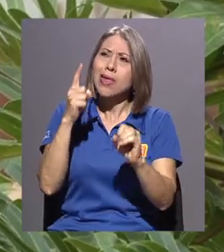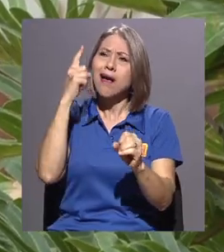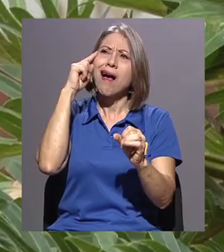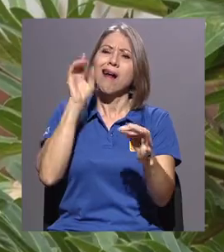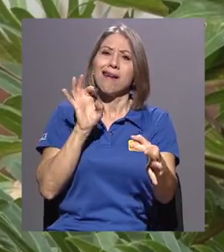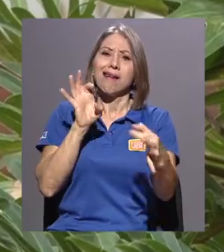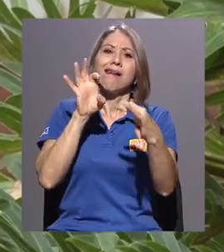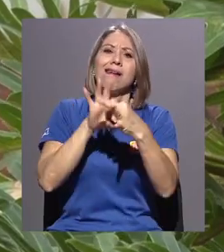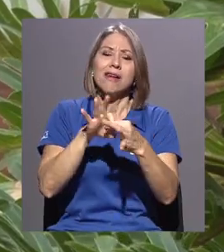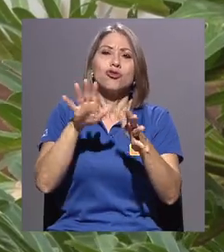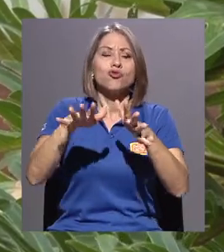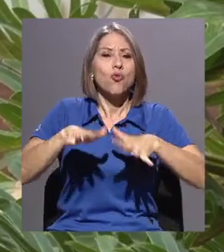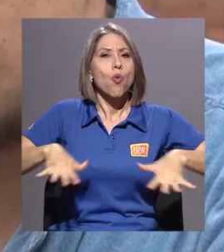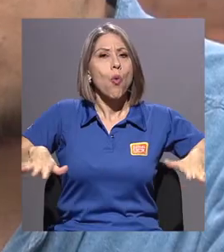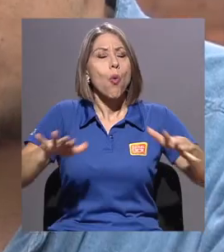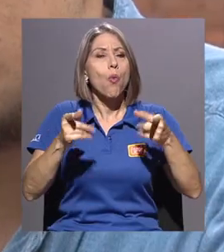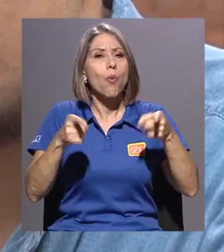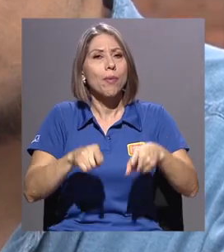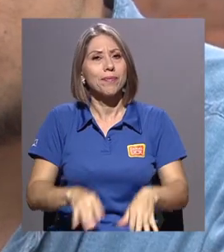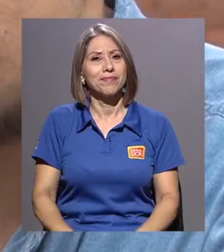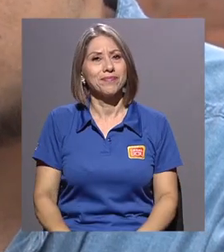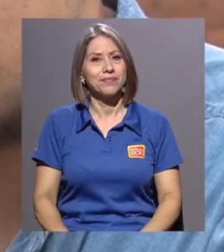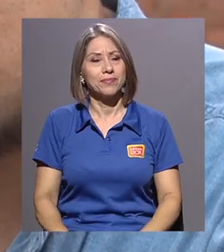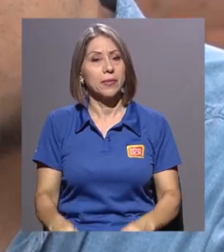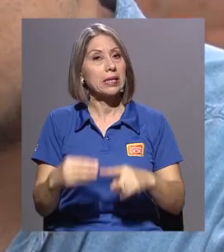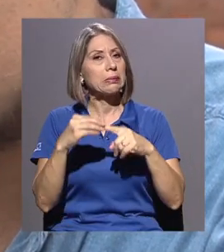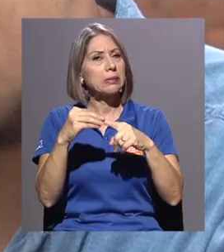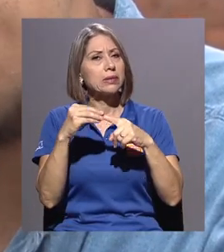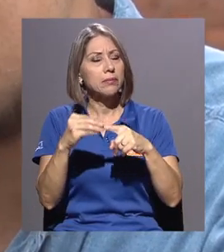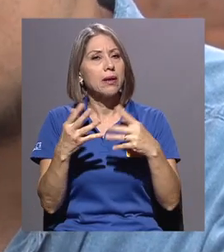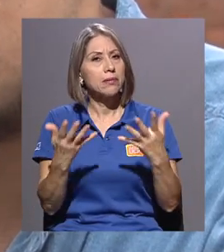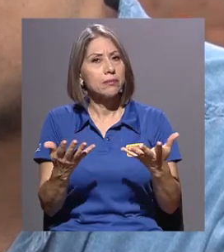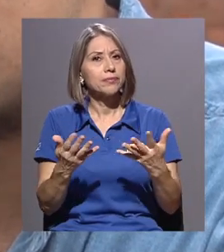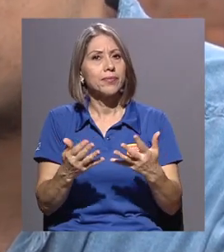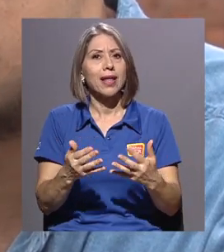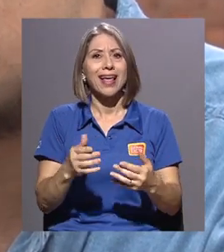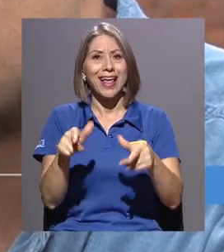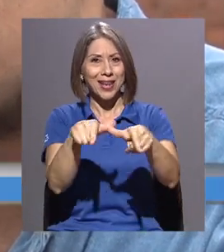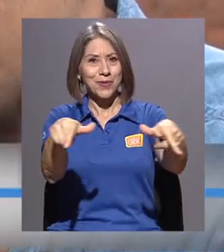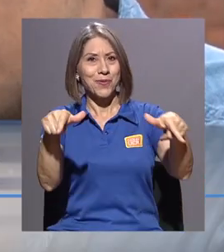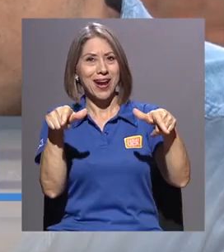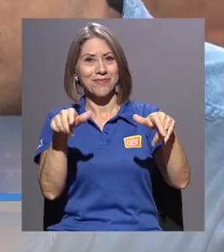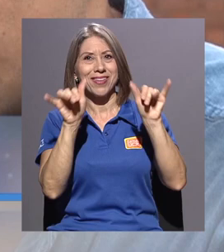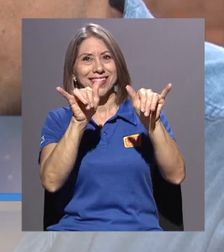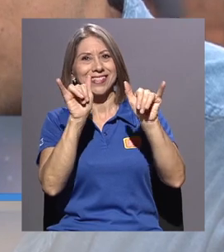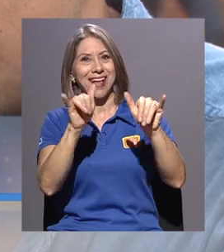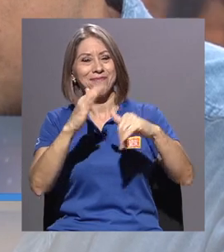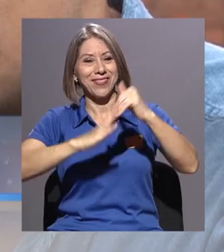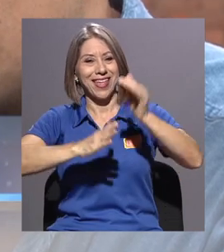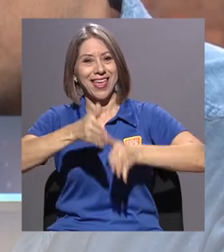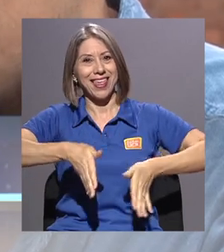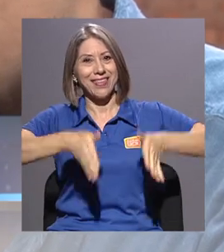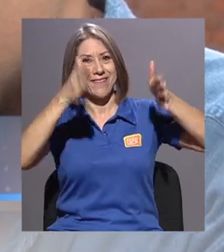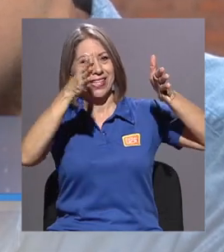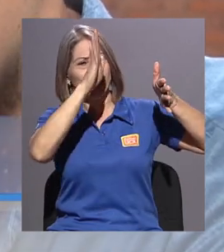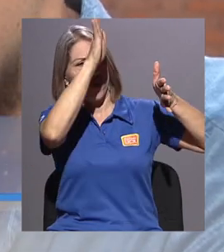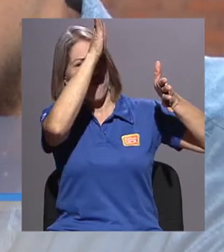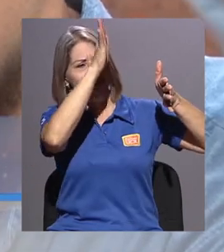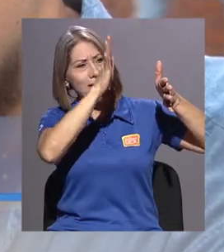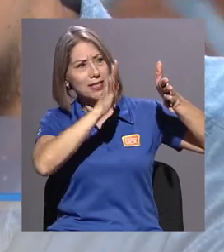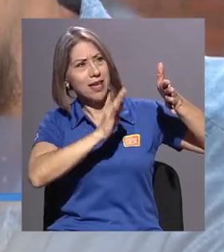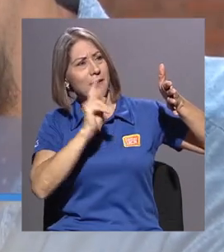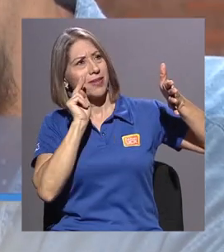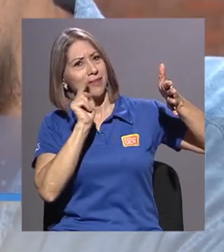a su contexto inmediato. Y lo principal creo que es el hecho donde está, que es sobre la fachada principal del edificio, donde las personas